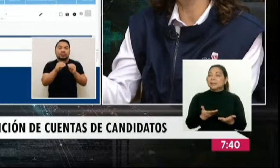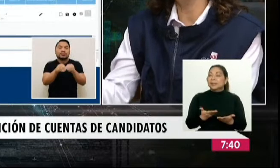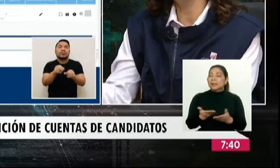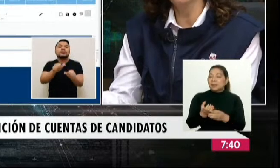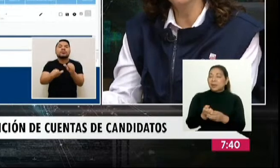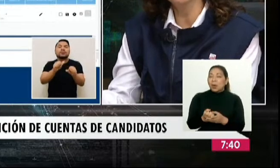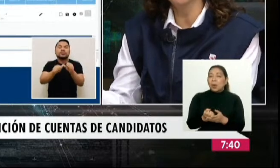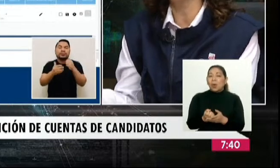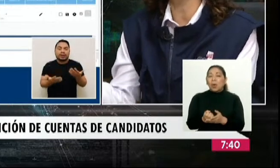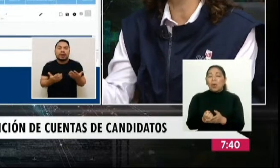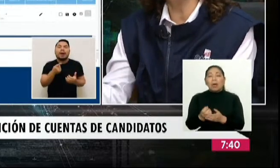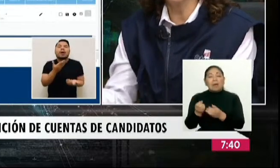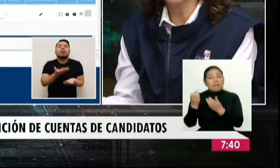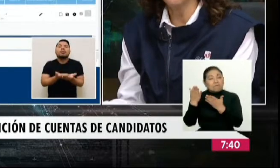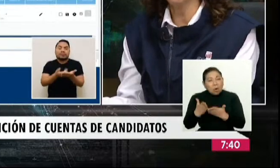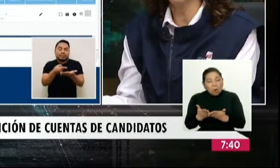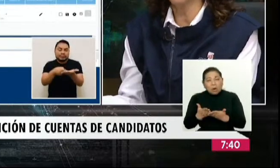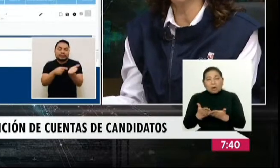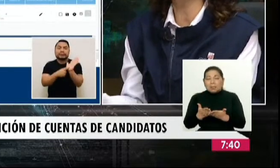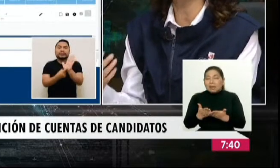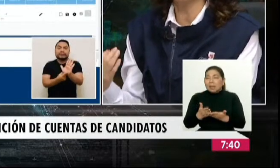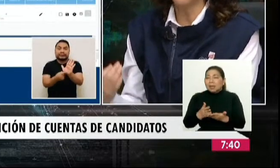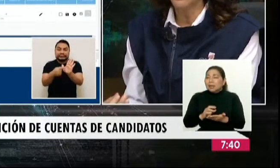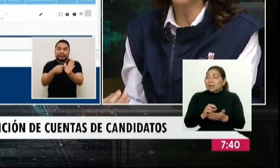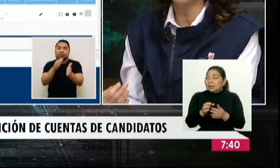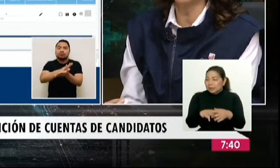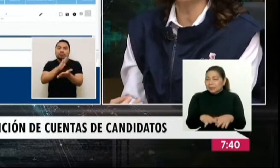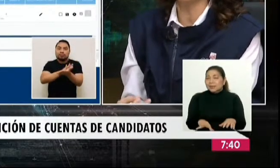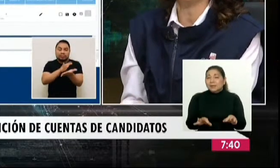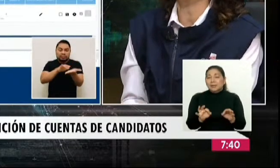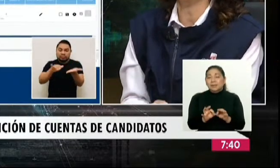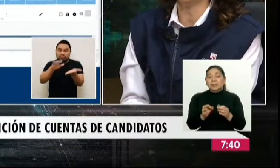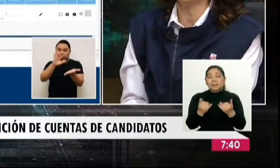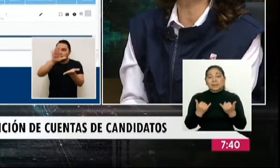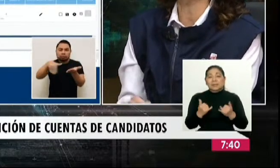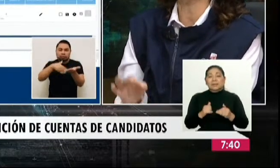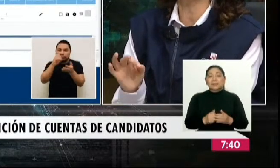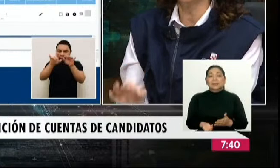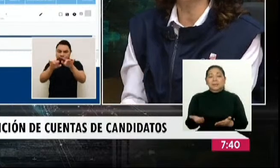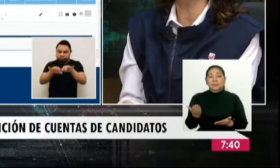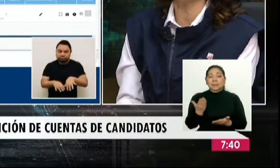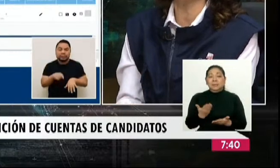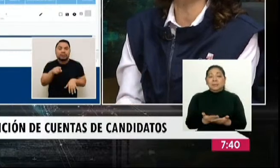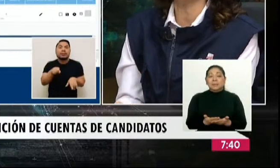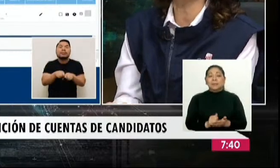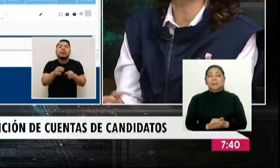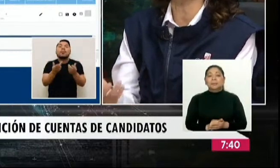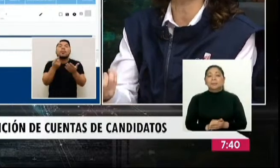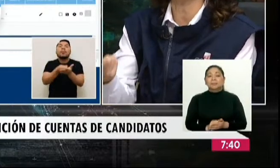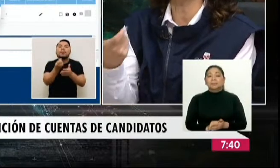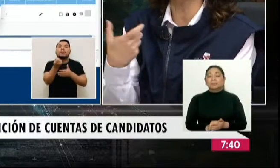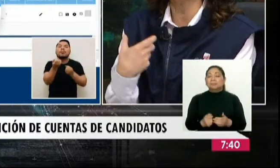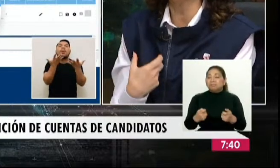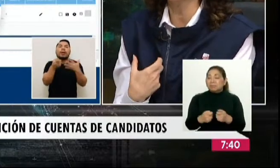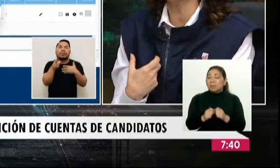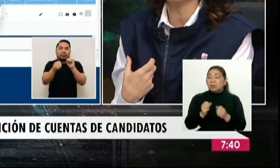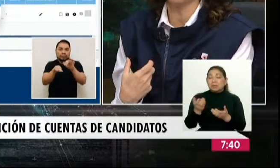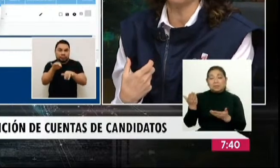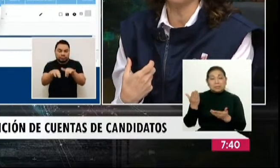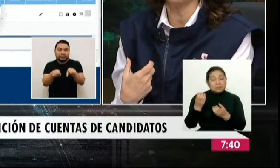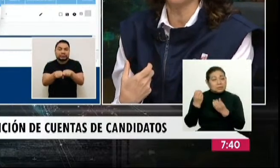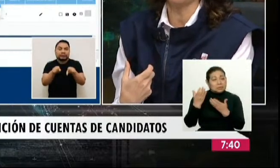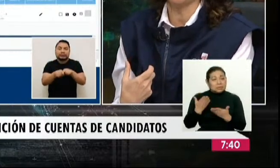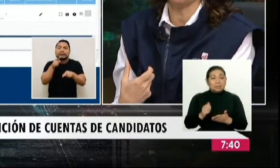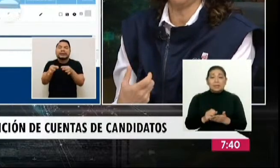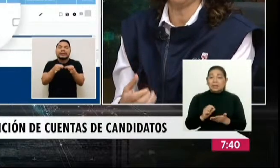sometidos a un informe, a una notificación y es importante hoy en día tener esa casilla electrónica para poder recibir la